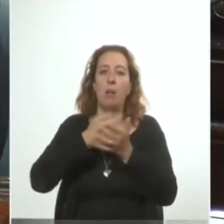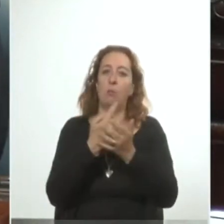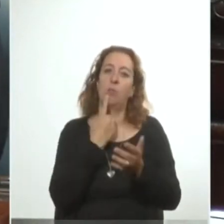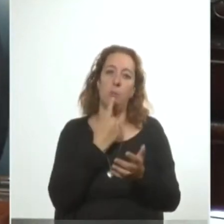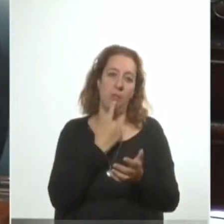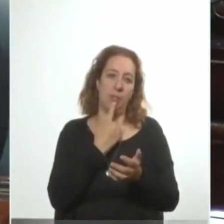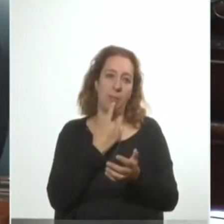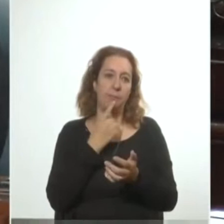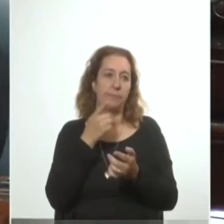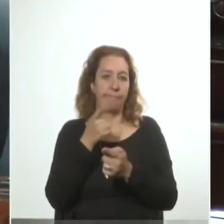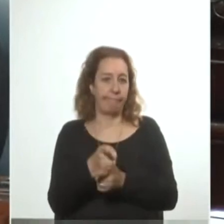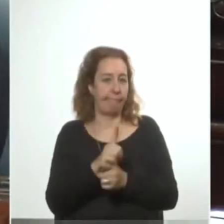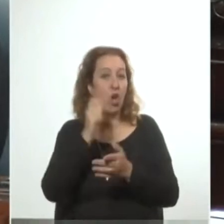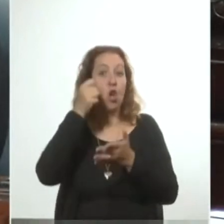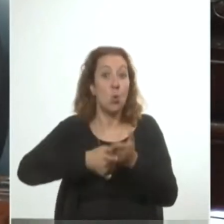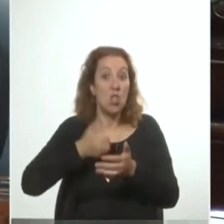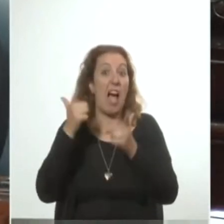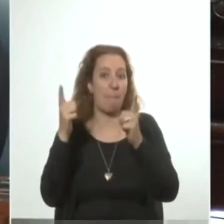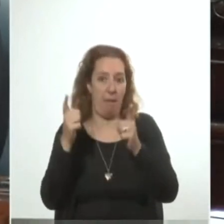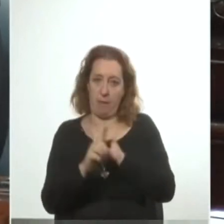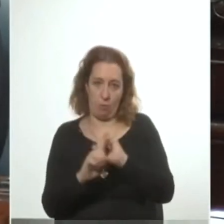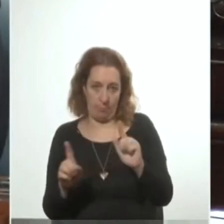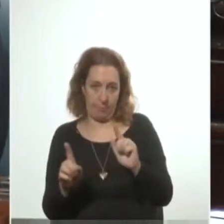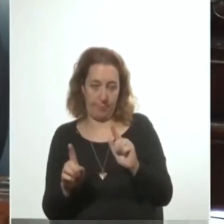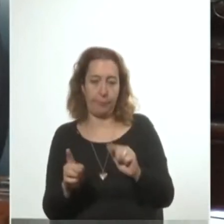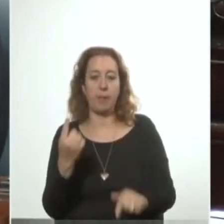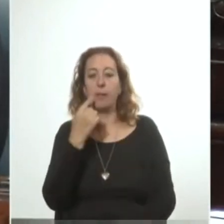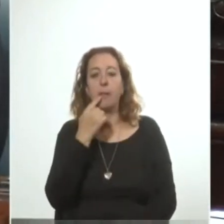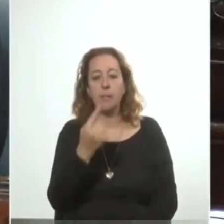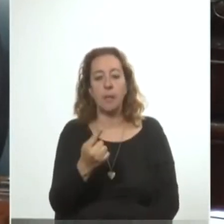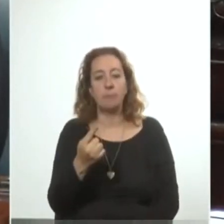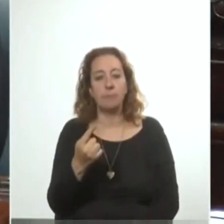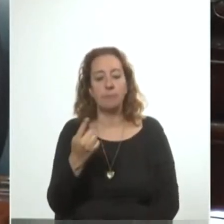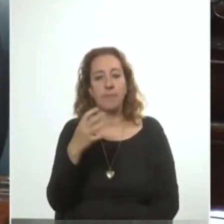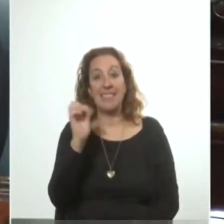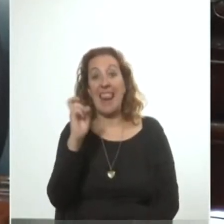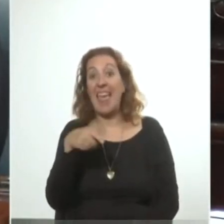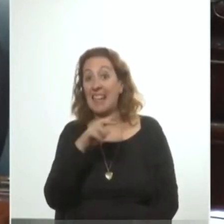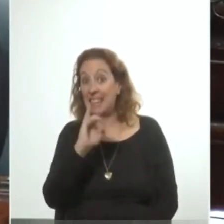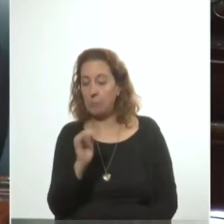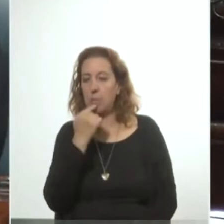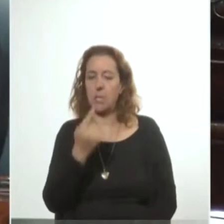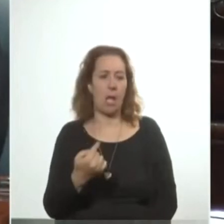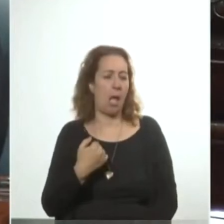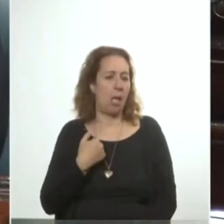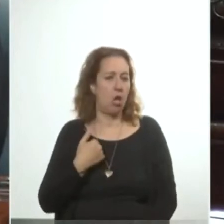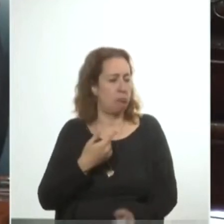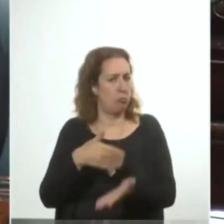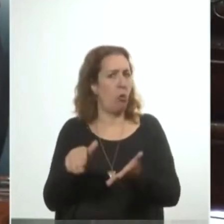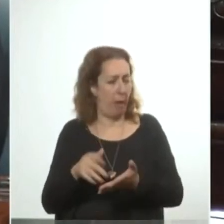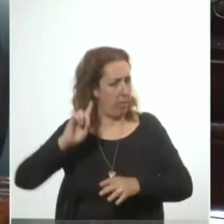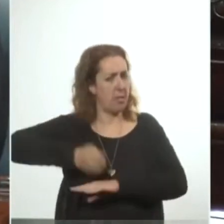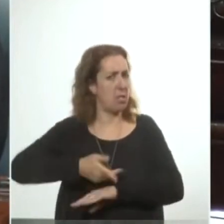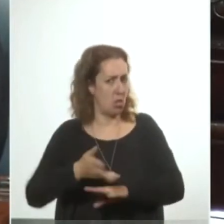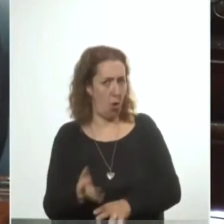Ciertamente no en lucha armada. Decía el general, porque nos sobra decisión y coraje, decimos